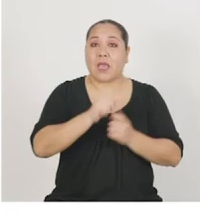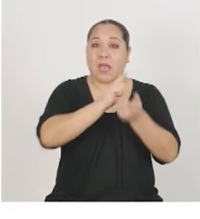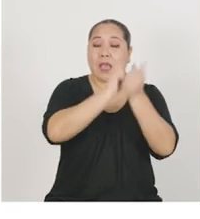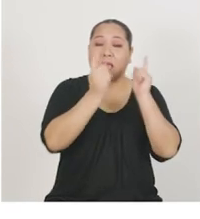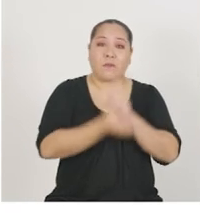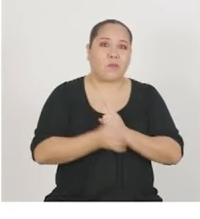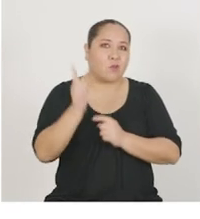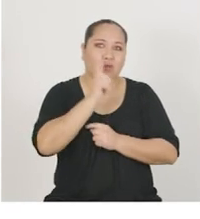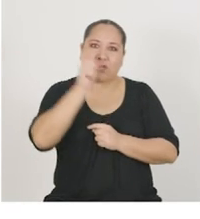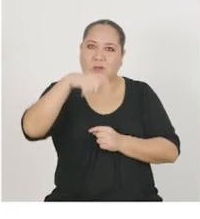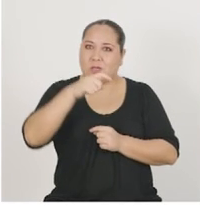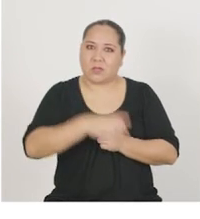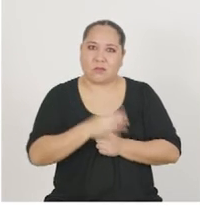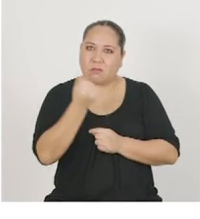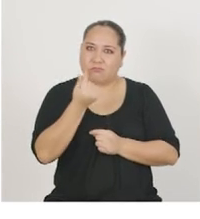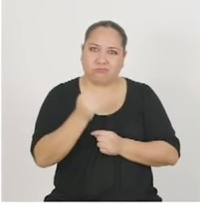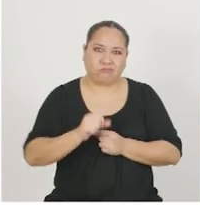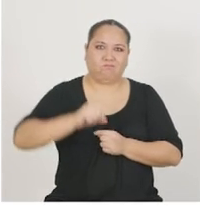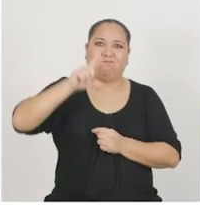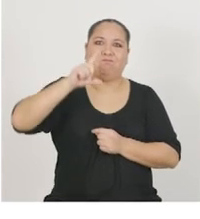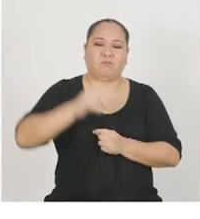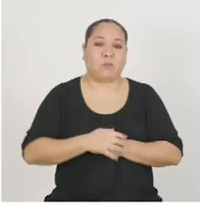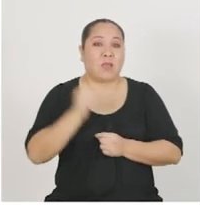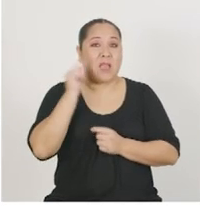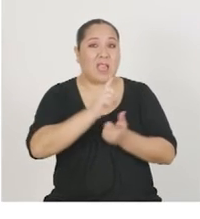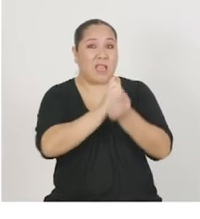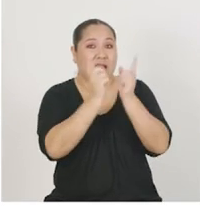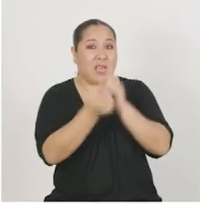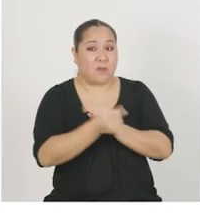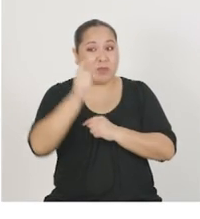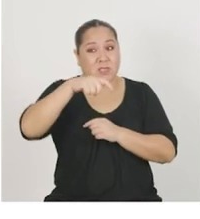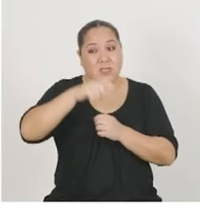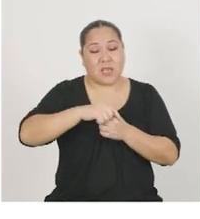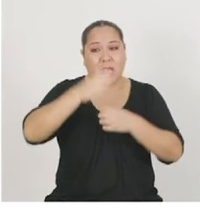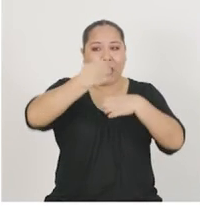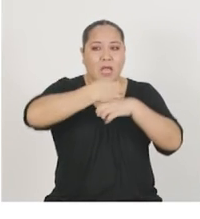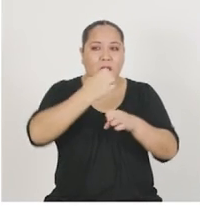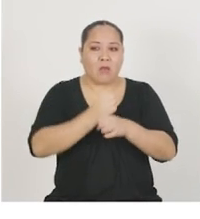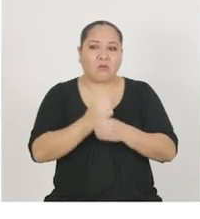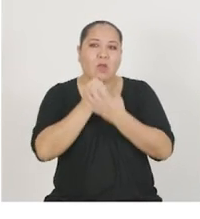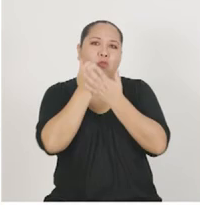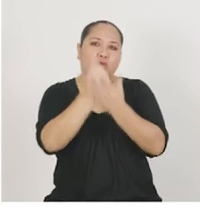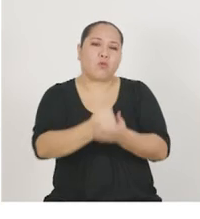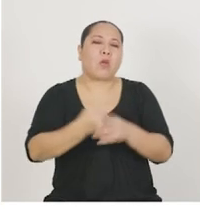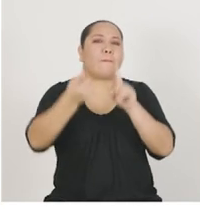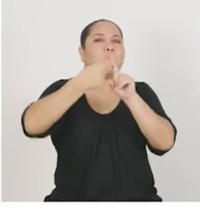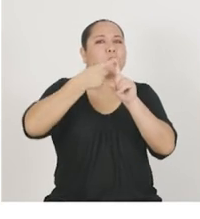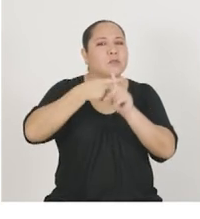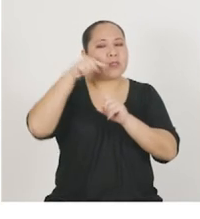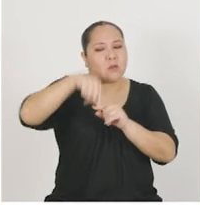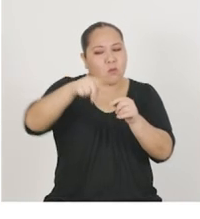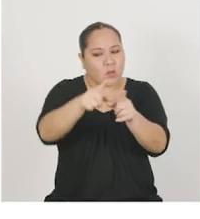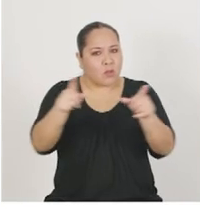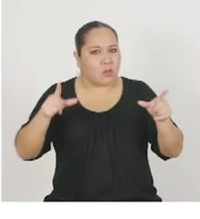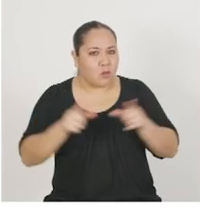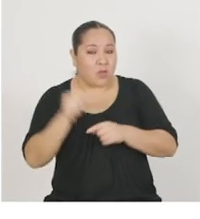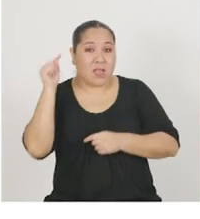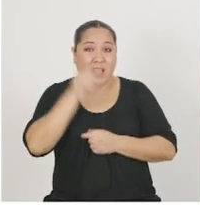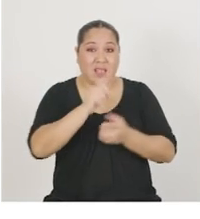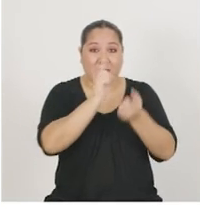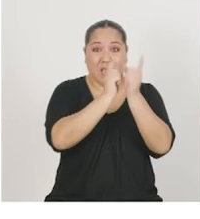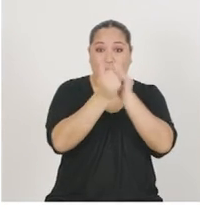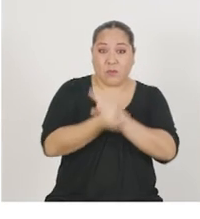El cambio no debería ser costoso. El cambio debería crear un beneficio positivo en nuestra zona.